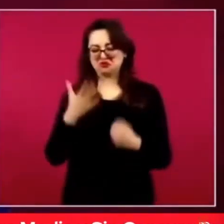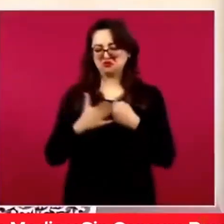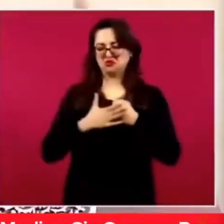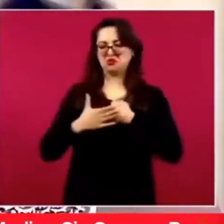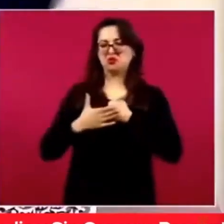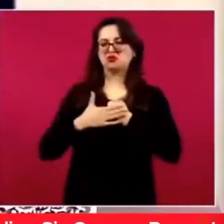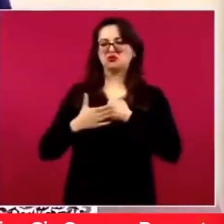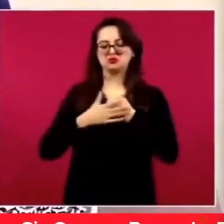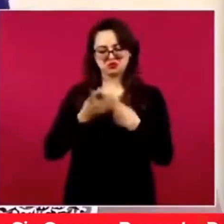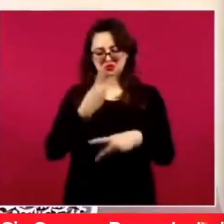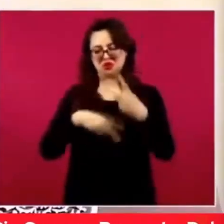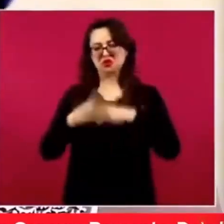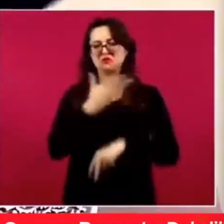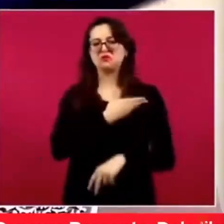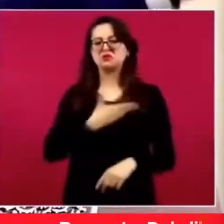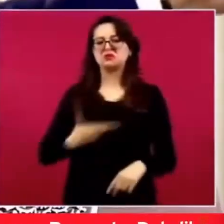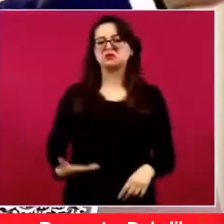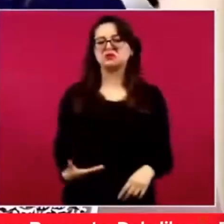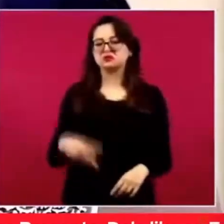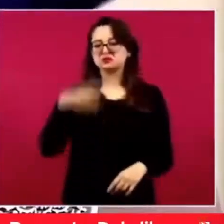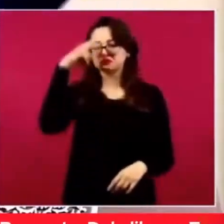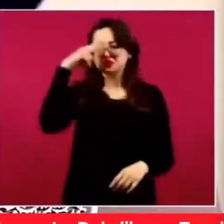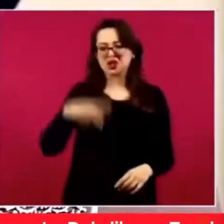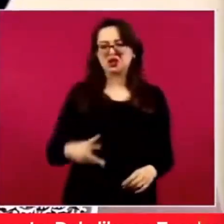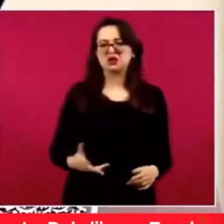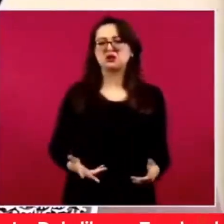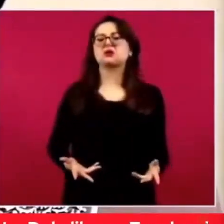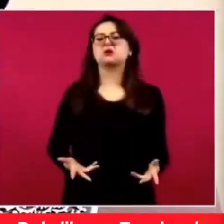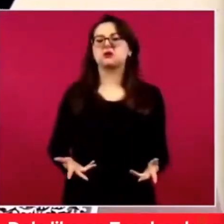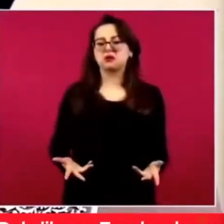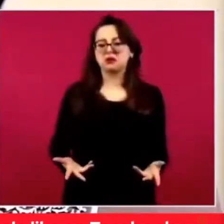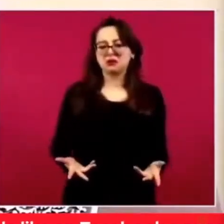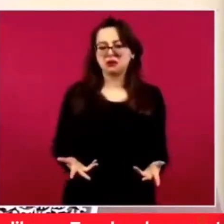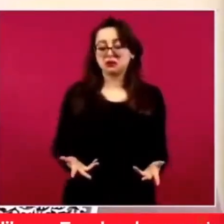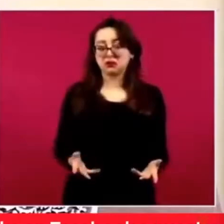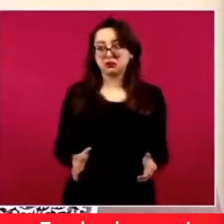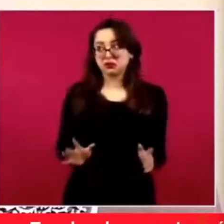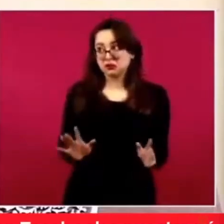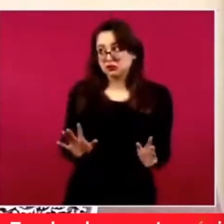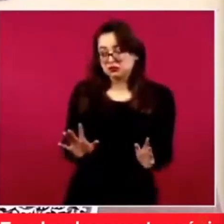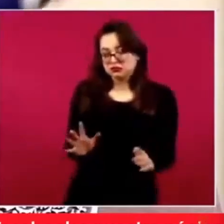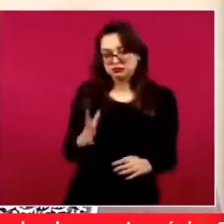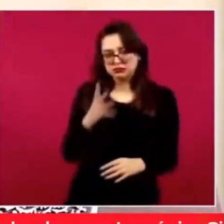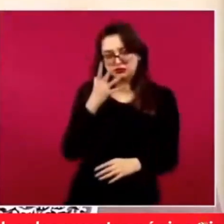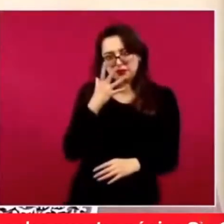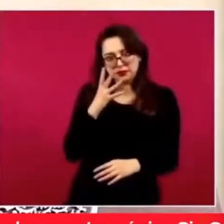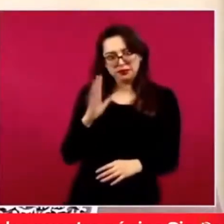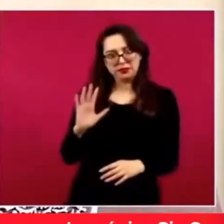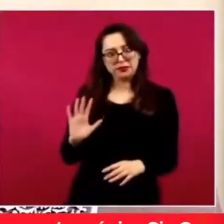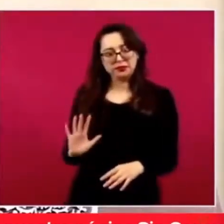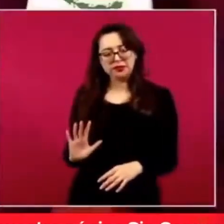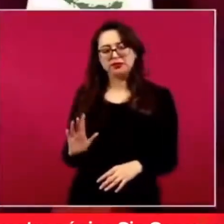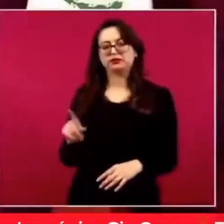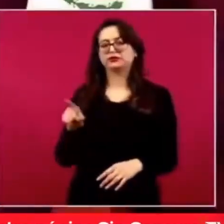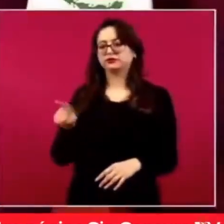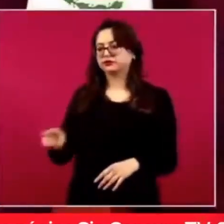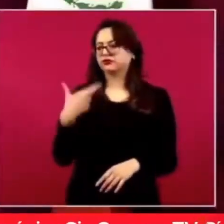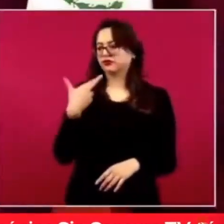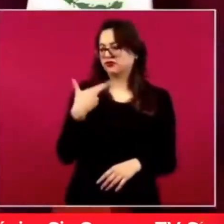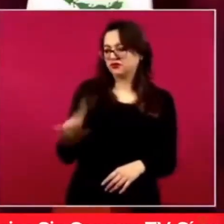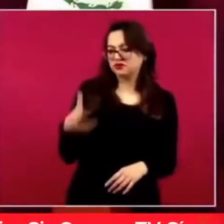y los mejores restaurantes y todos los bares cerrados.